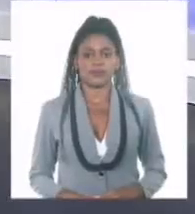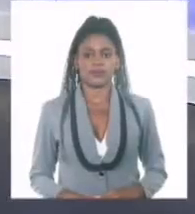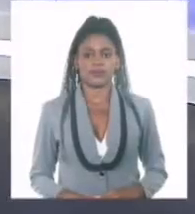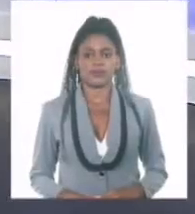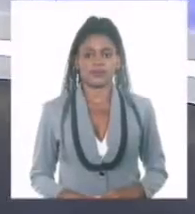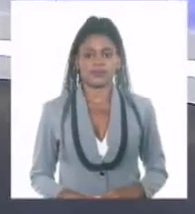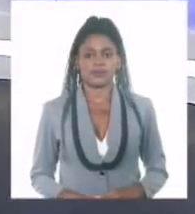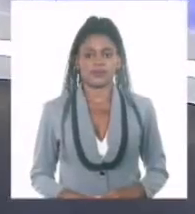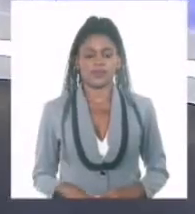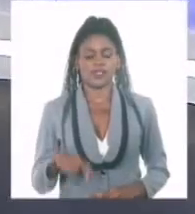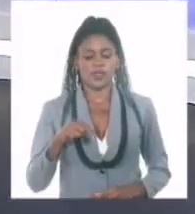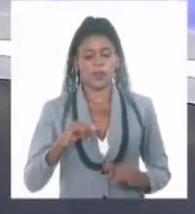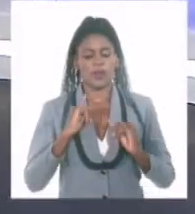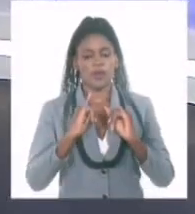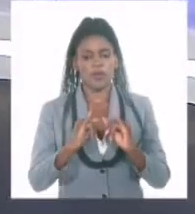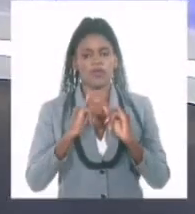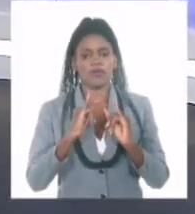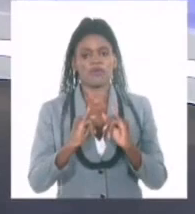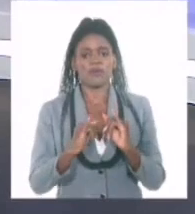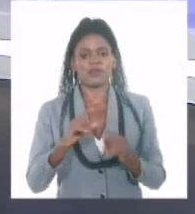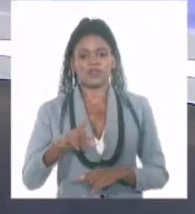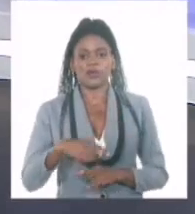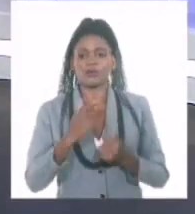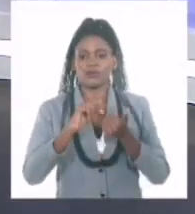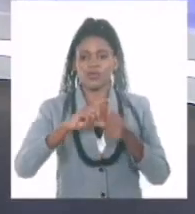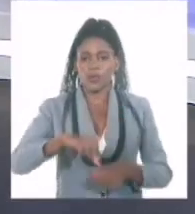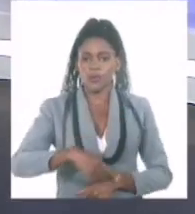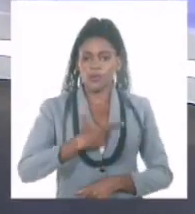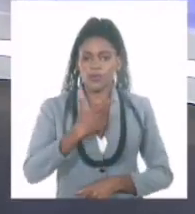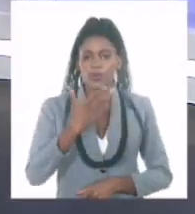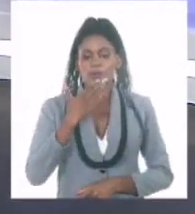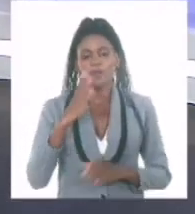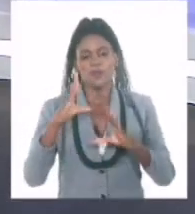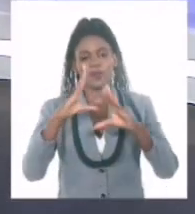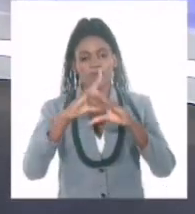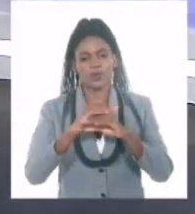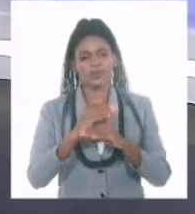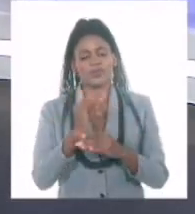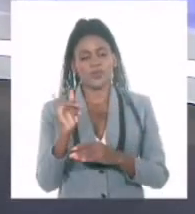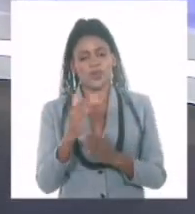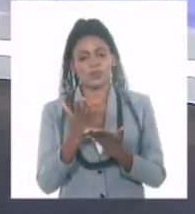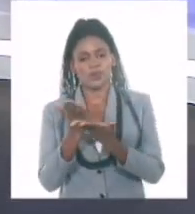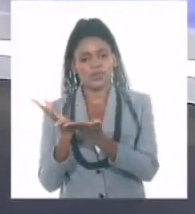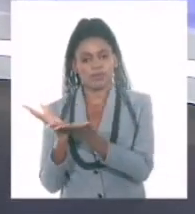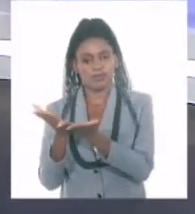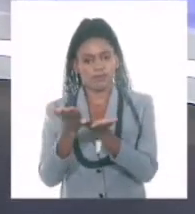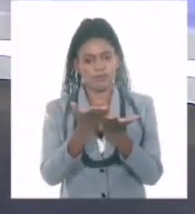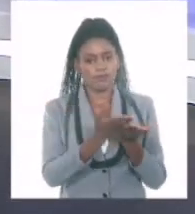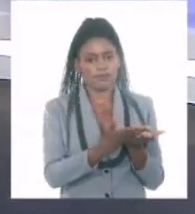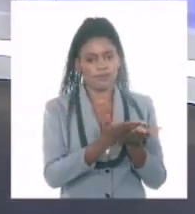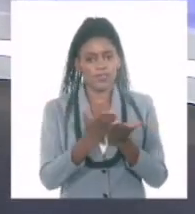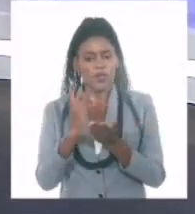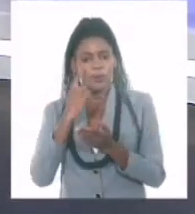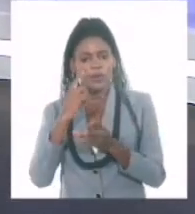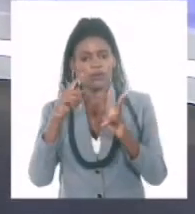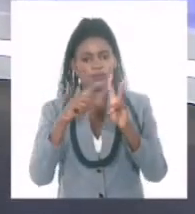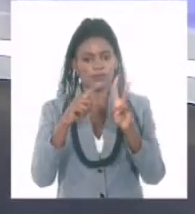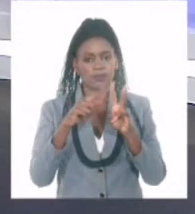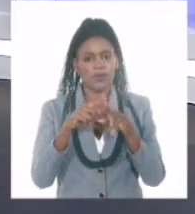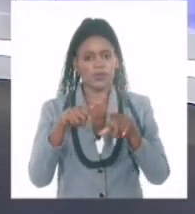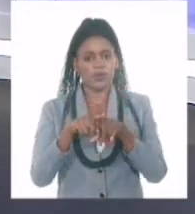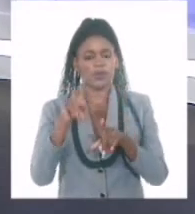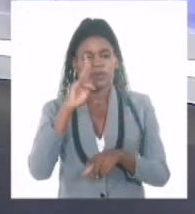Segmento cultural a cargo de Dayana Natacha. Muy buenas noches, Dayana. Buenas noches para ti, Rey. Buenas noches para todos los que están en sintonía con nuestro